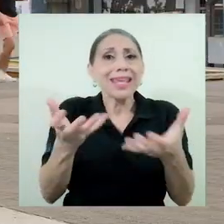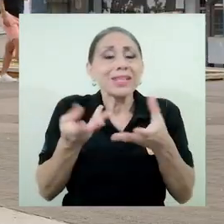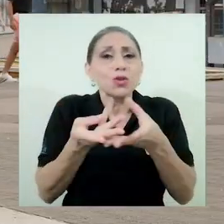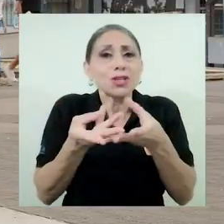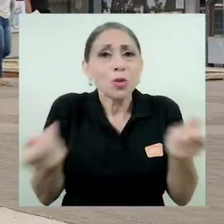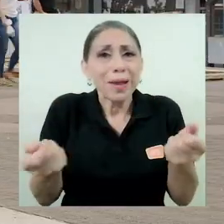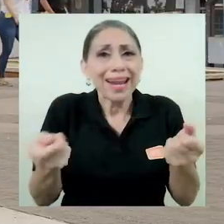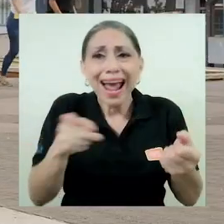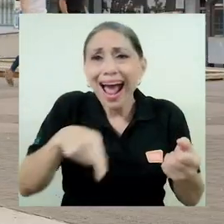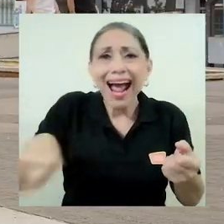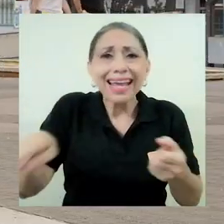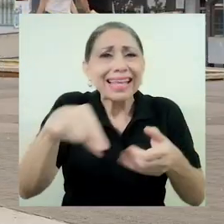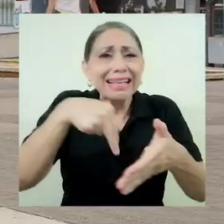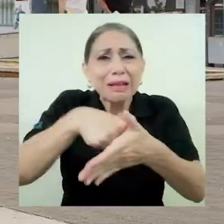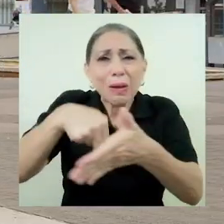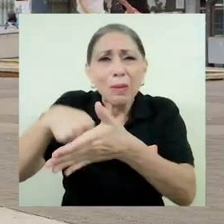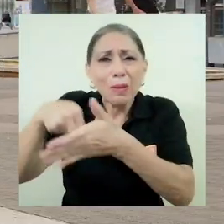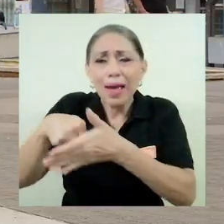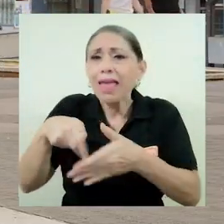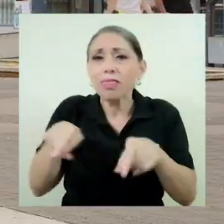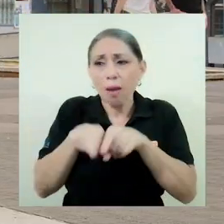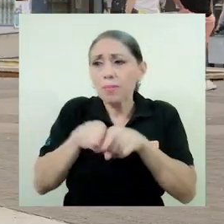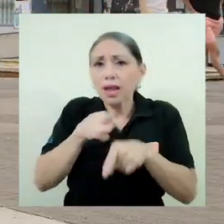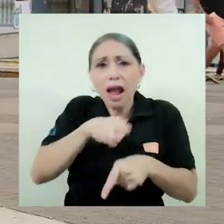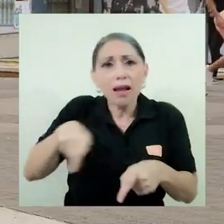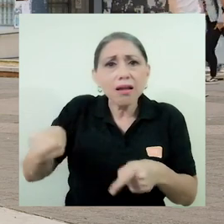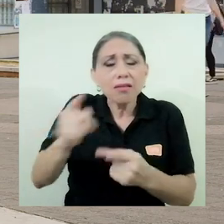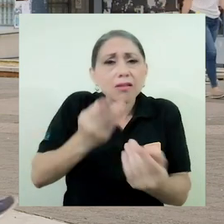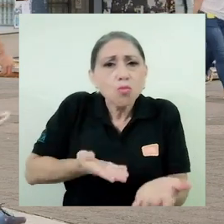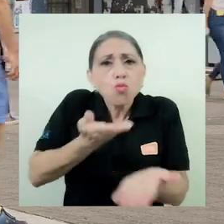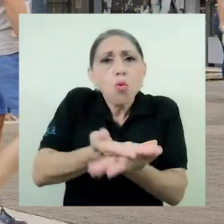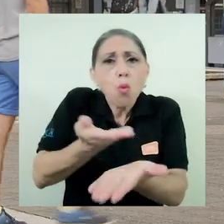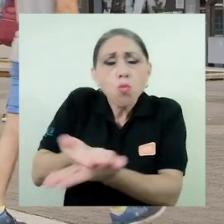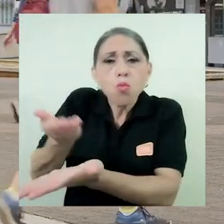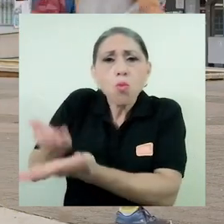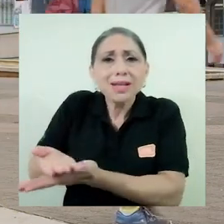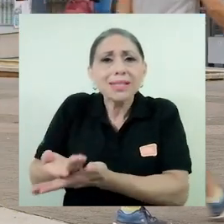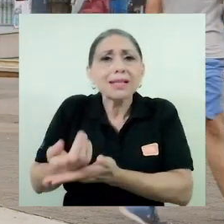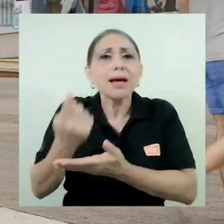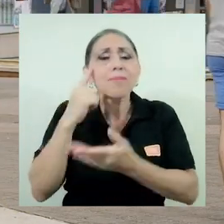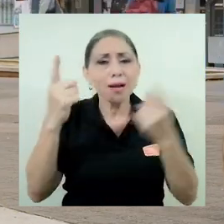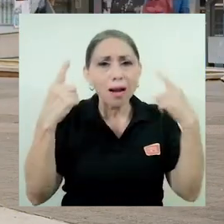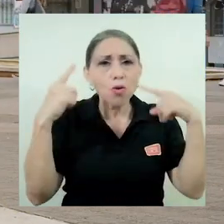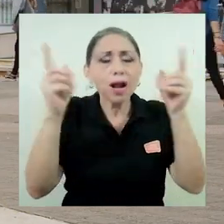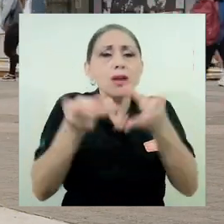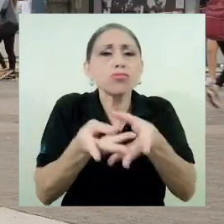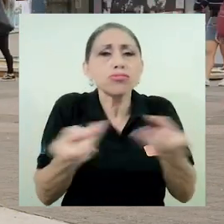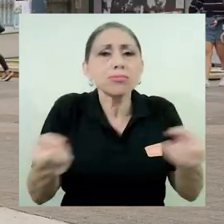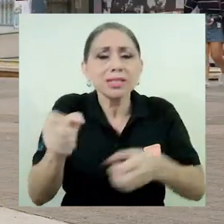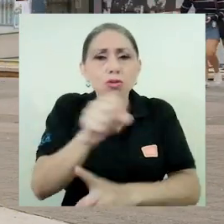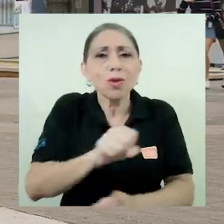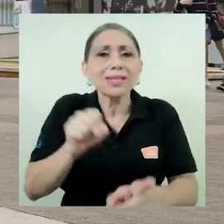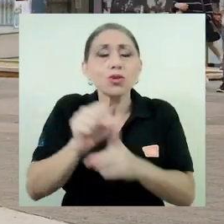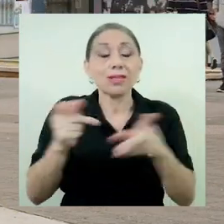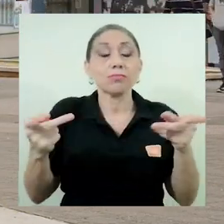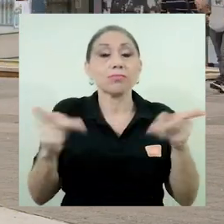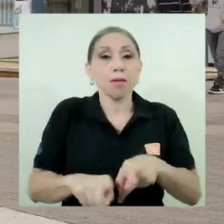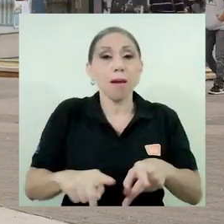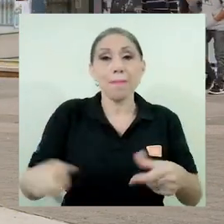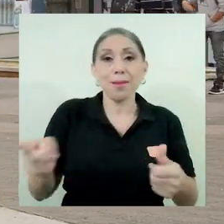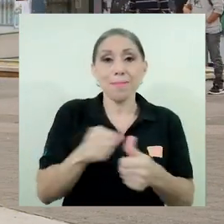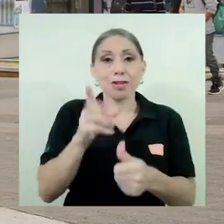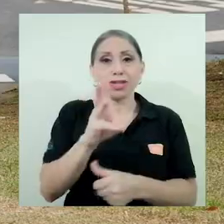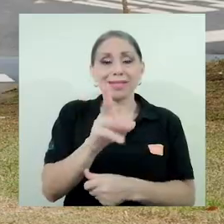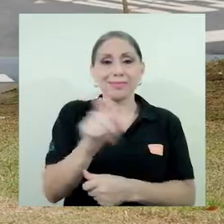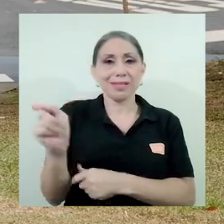y aquellas propuestas que las unidades académicas establecían para poder lograr resolver muchas de las situaciones que se presentaron en el primer